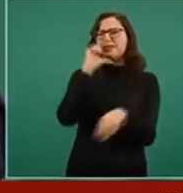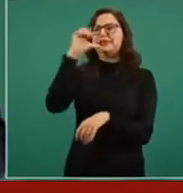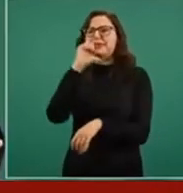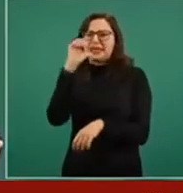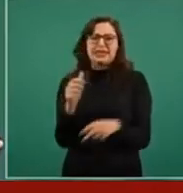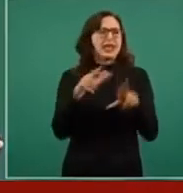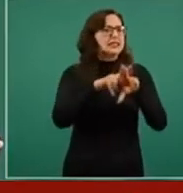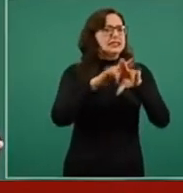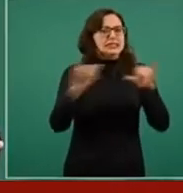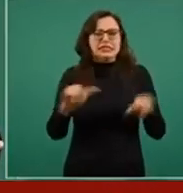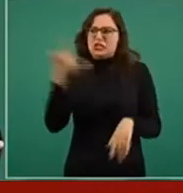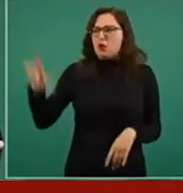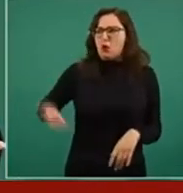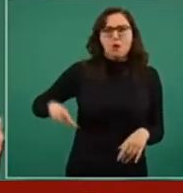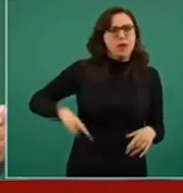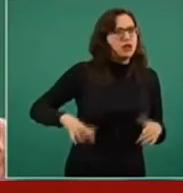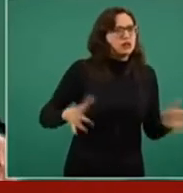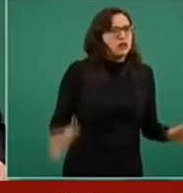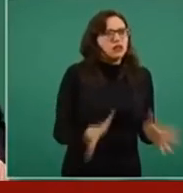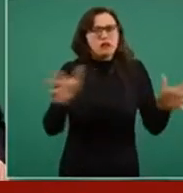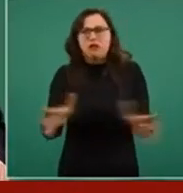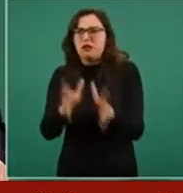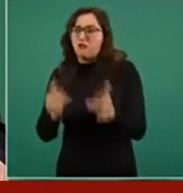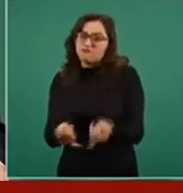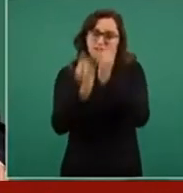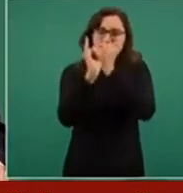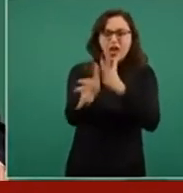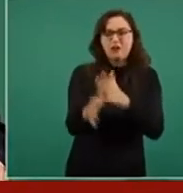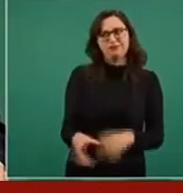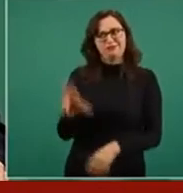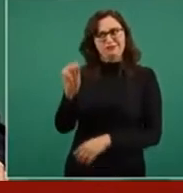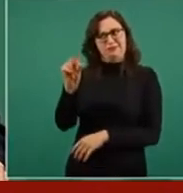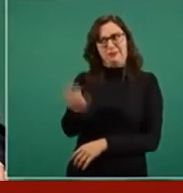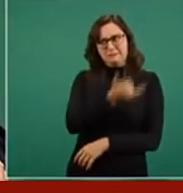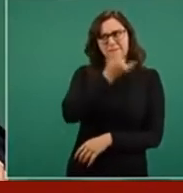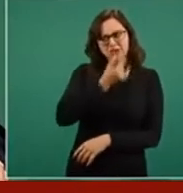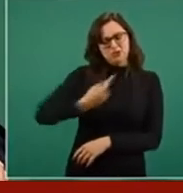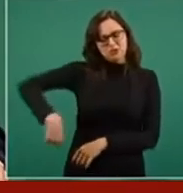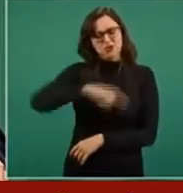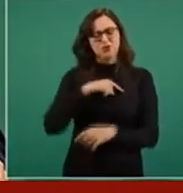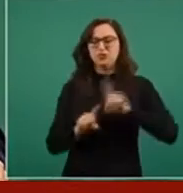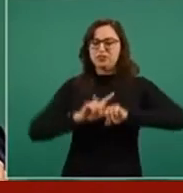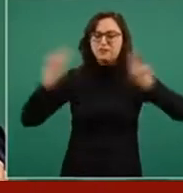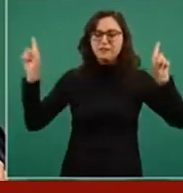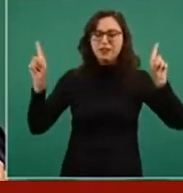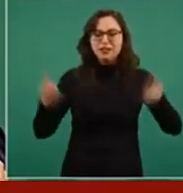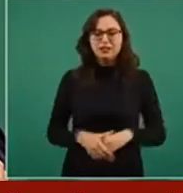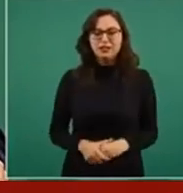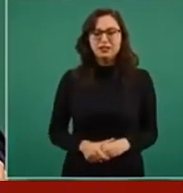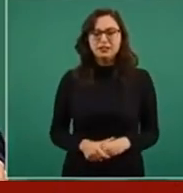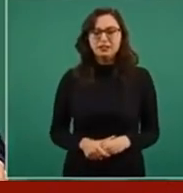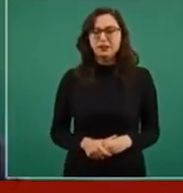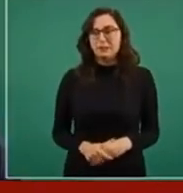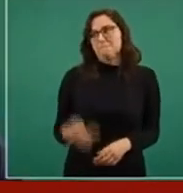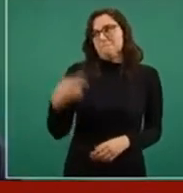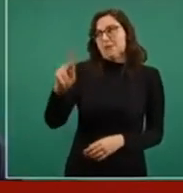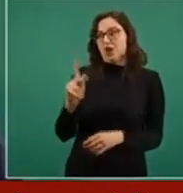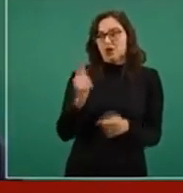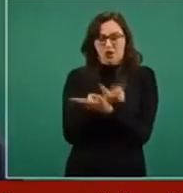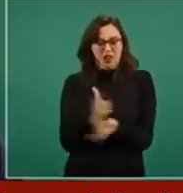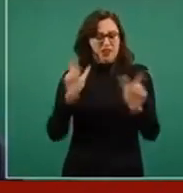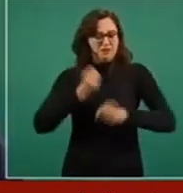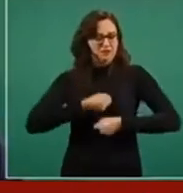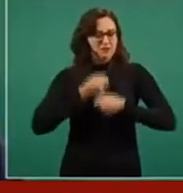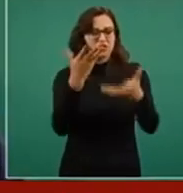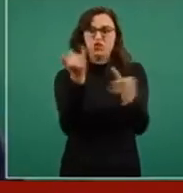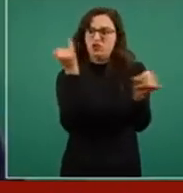no somos iguales, pero no nos puede quitar el derecho a informarle